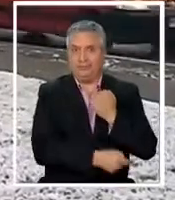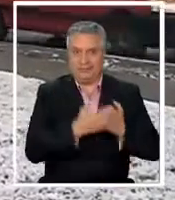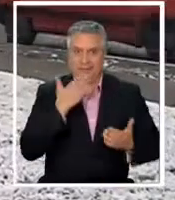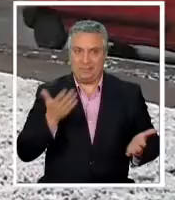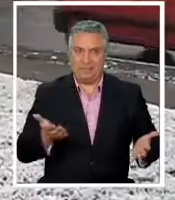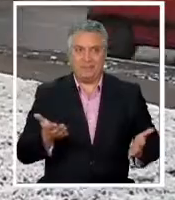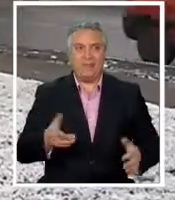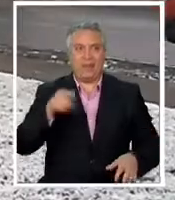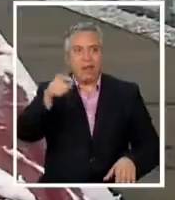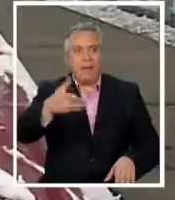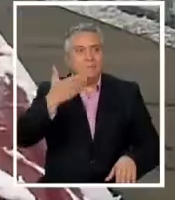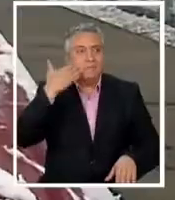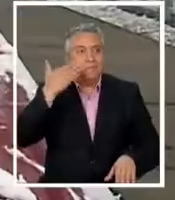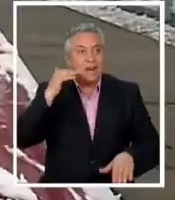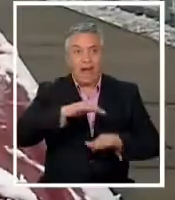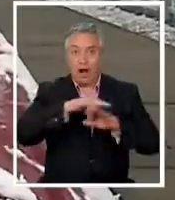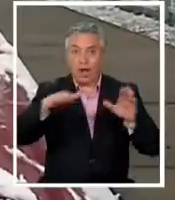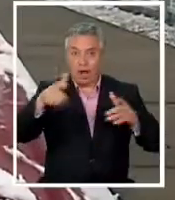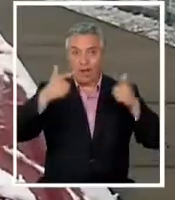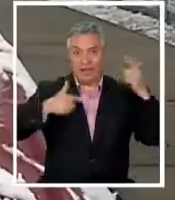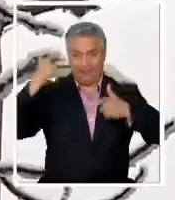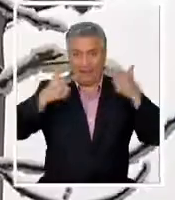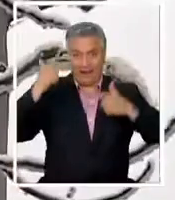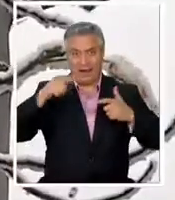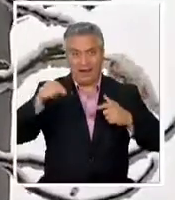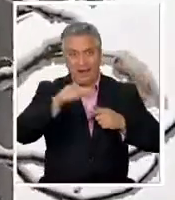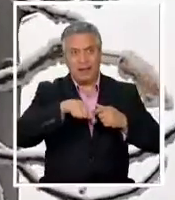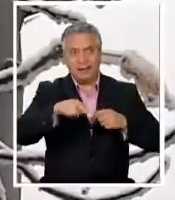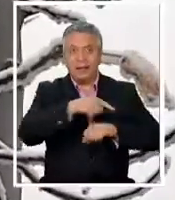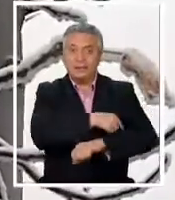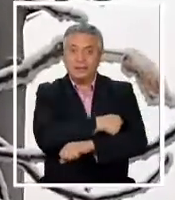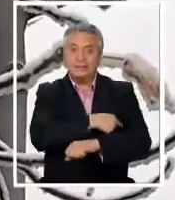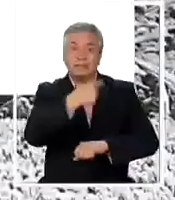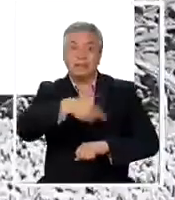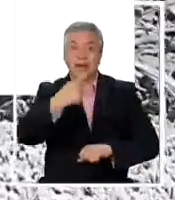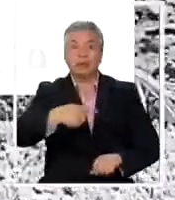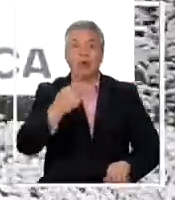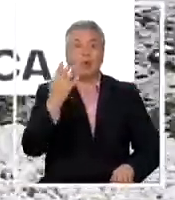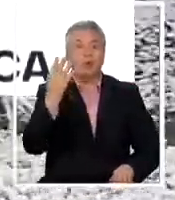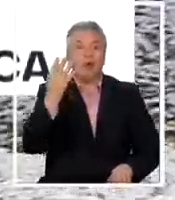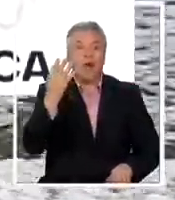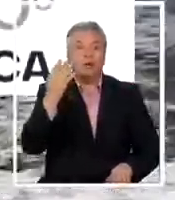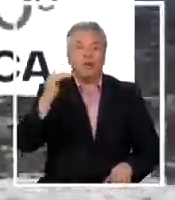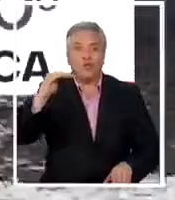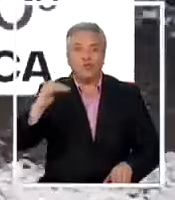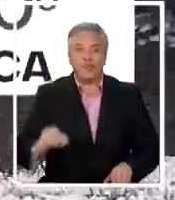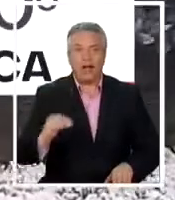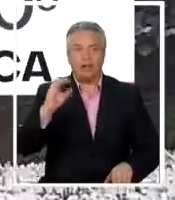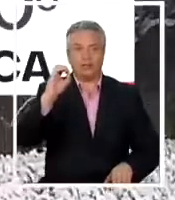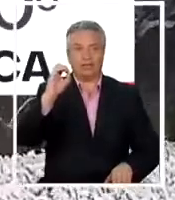Los tonos blancos se apoderaron de Talca, donde la temperatura mínima estuvo en torno a los 4 grados bajo cero.